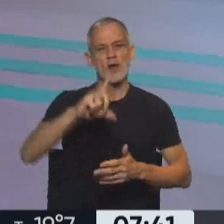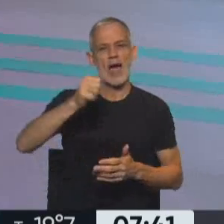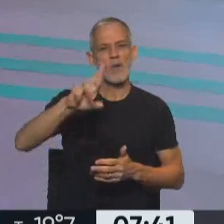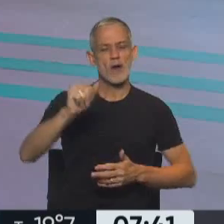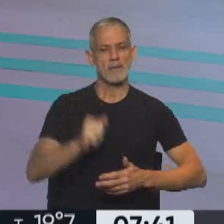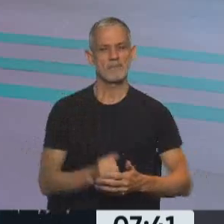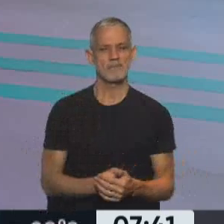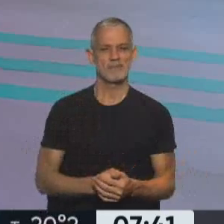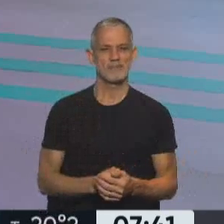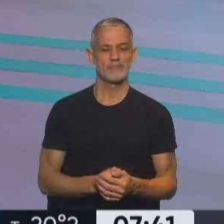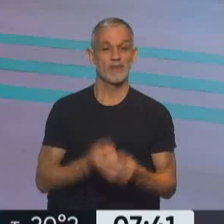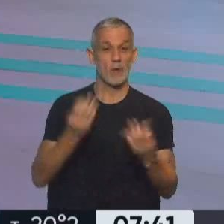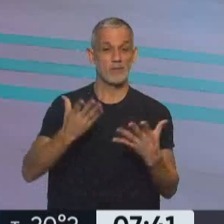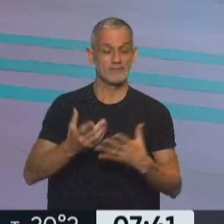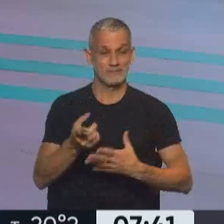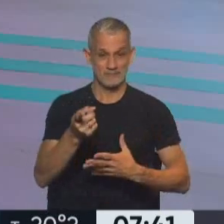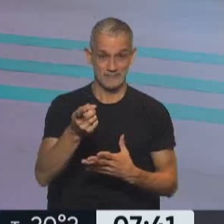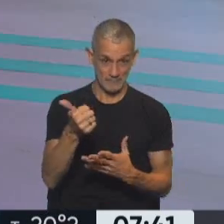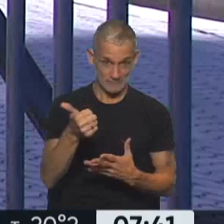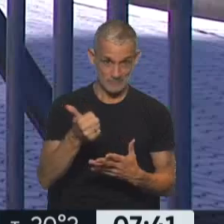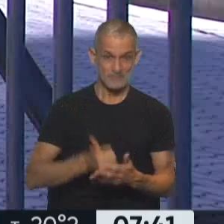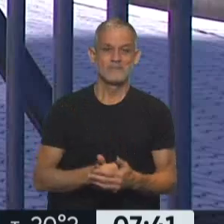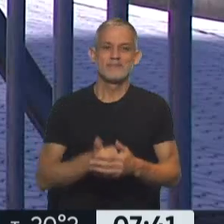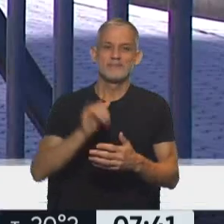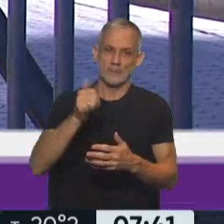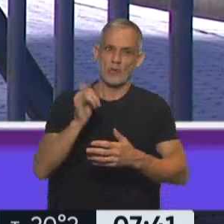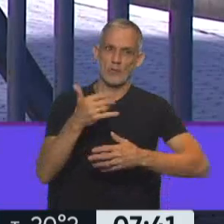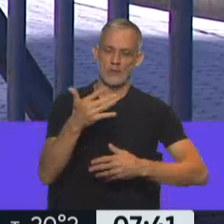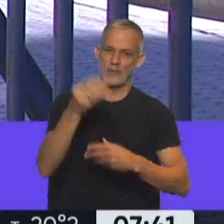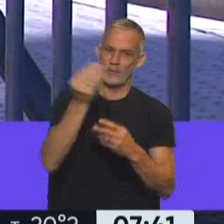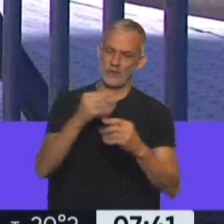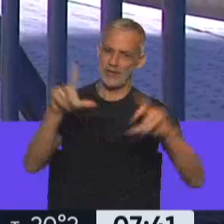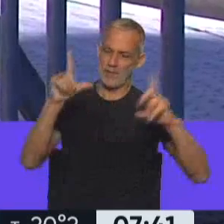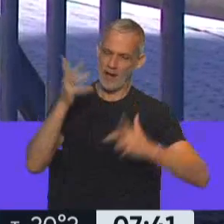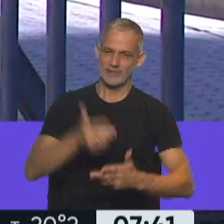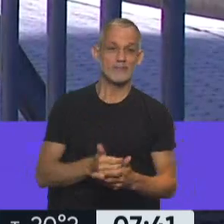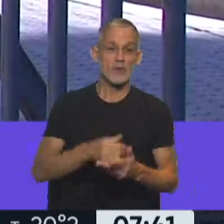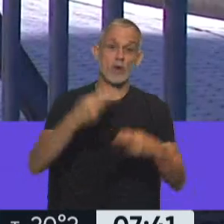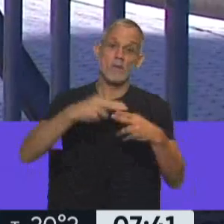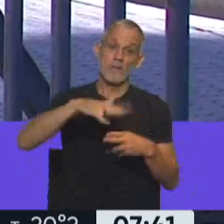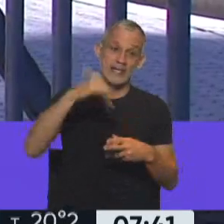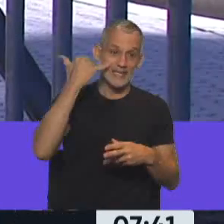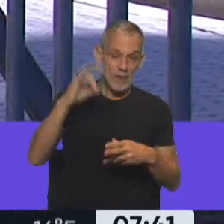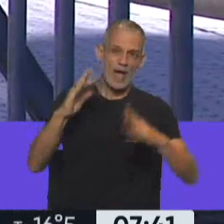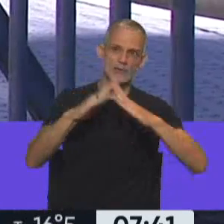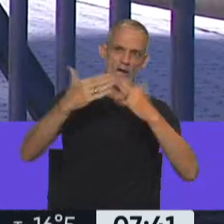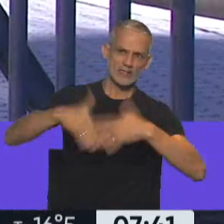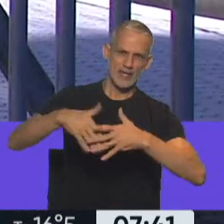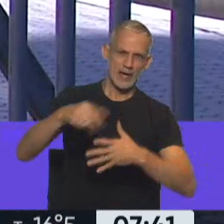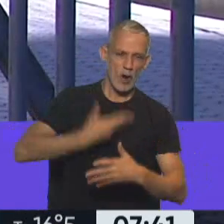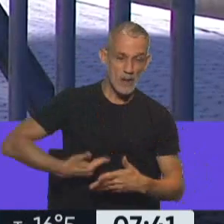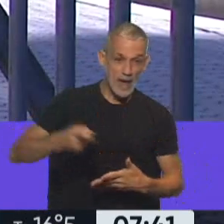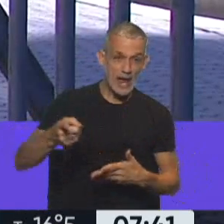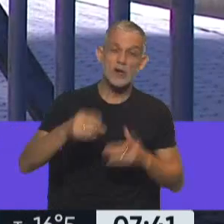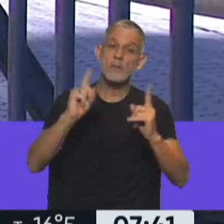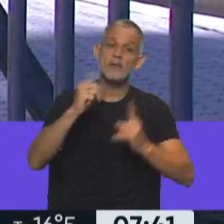Qué postal, qué postal, Laurita, eh. Qué postal, eh, qué postal. Bueno, Plaza de Mayo, Casa de Gobierno, y claro, lo que decía